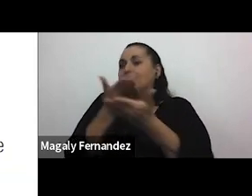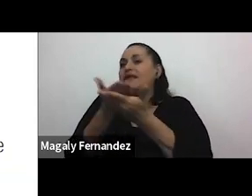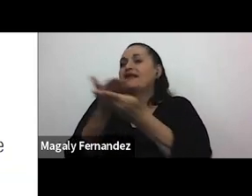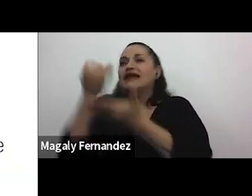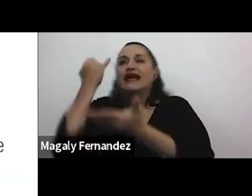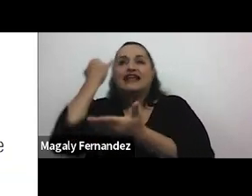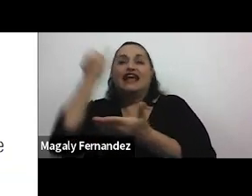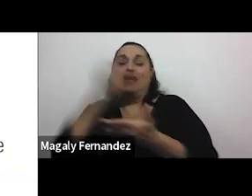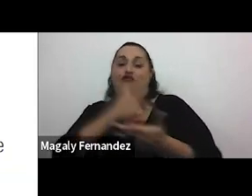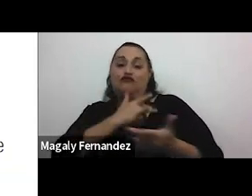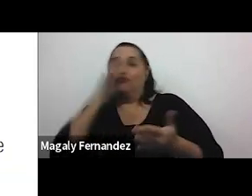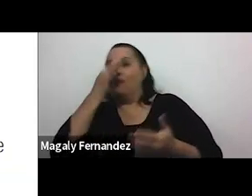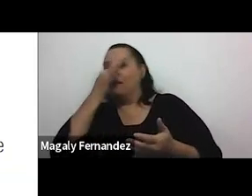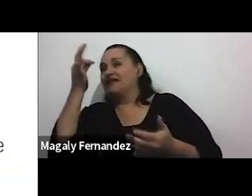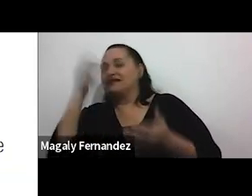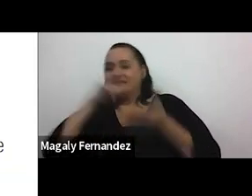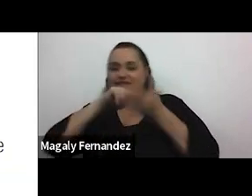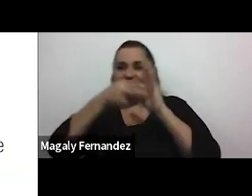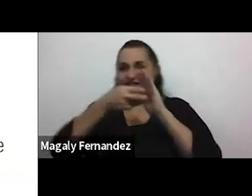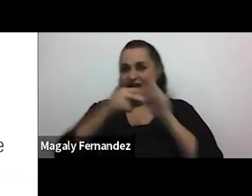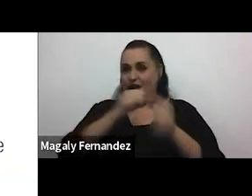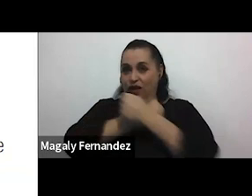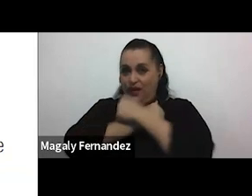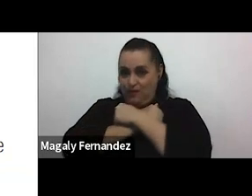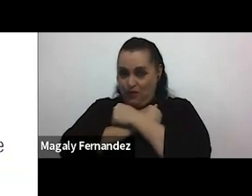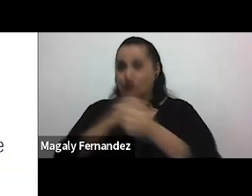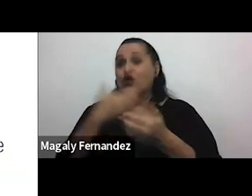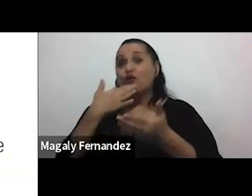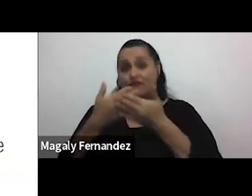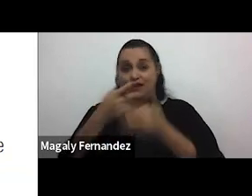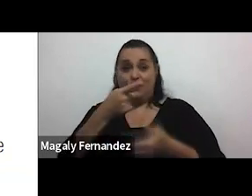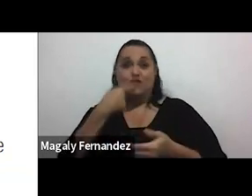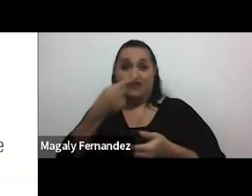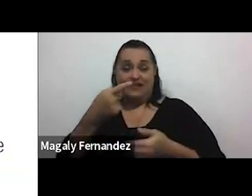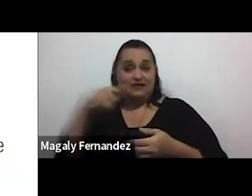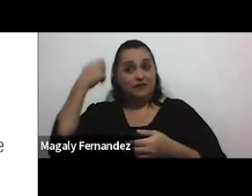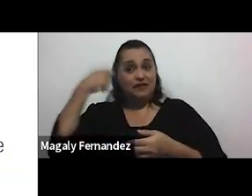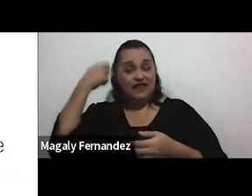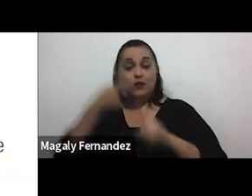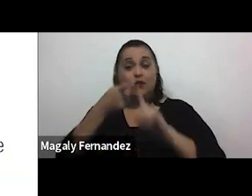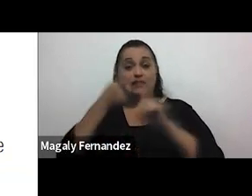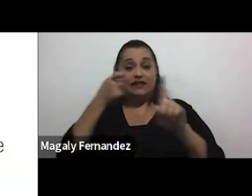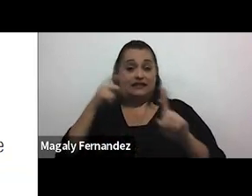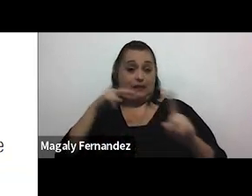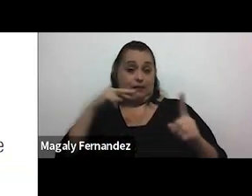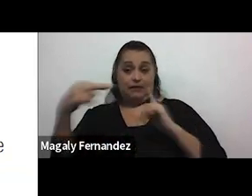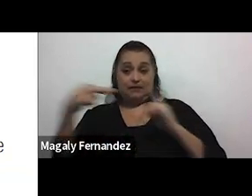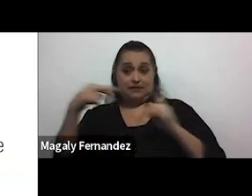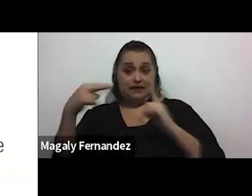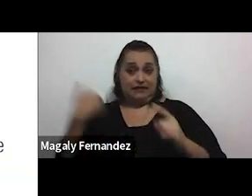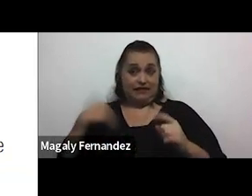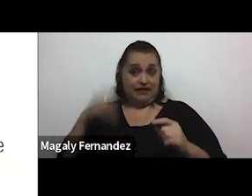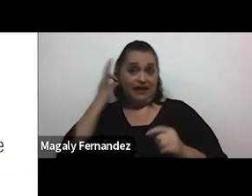romántica de lo que es el amor y como bien lo exponí en el video ¿verdad? desde una perspectiva de género